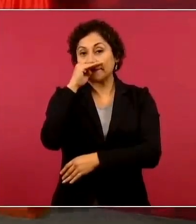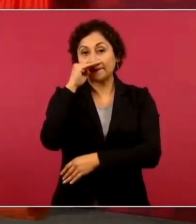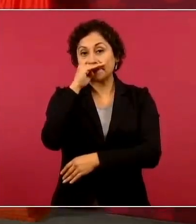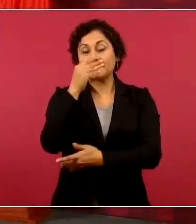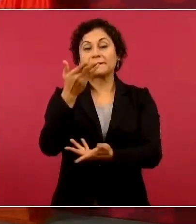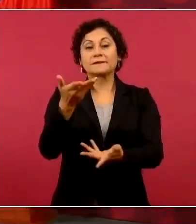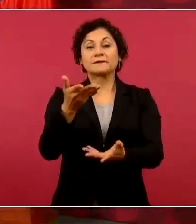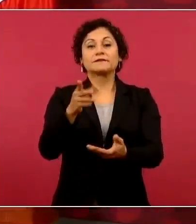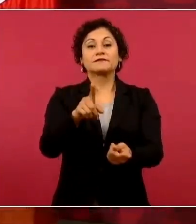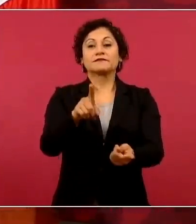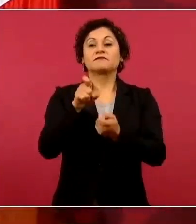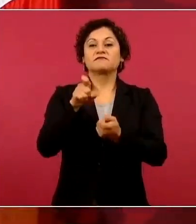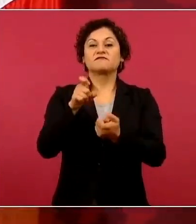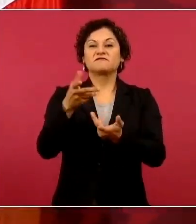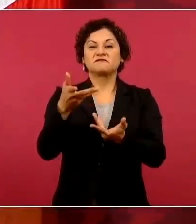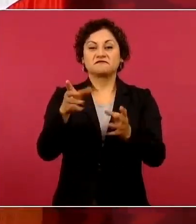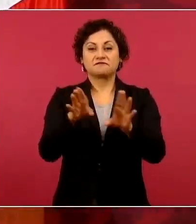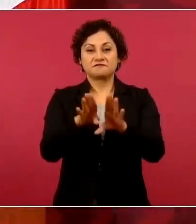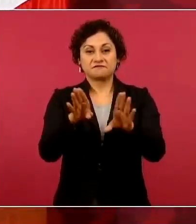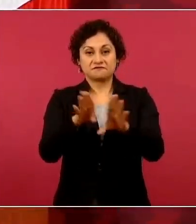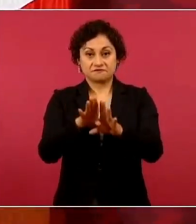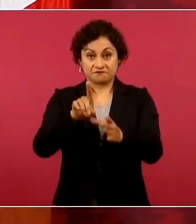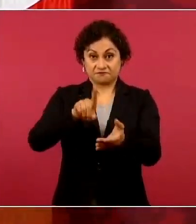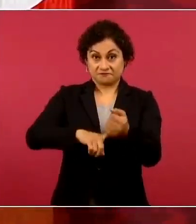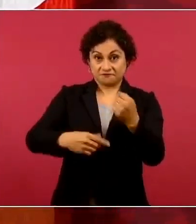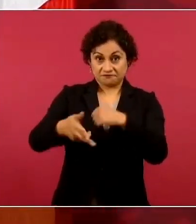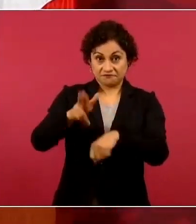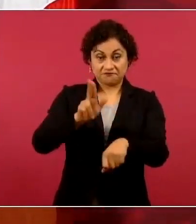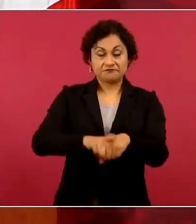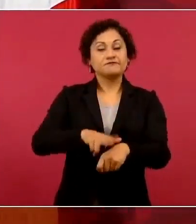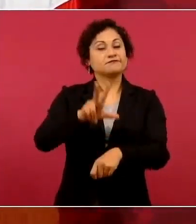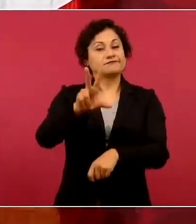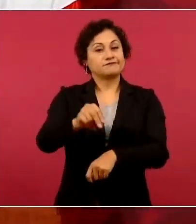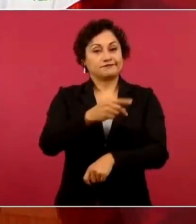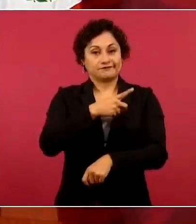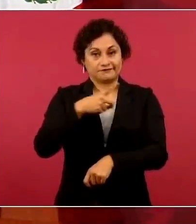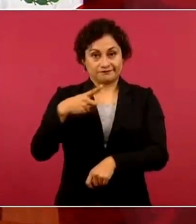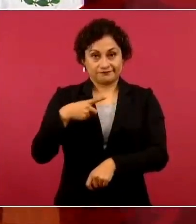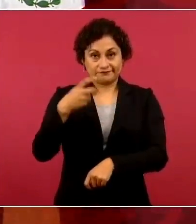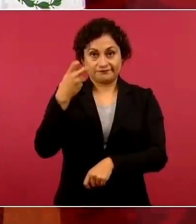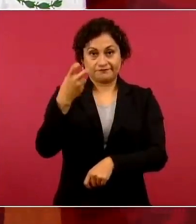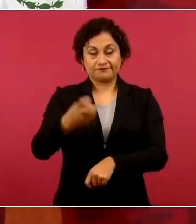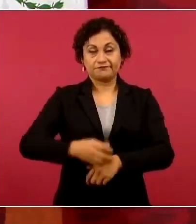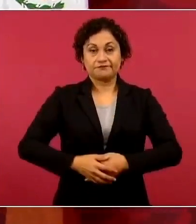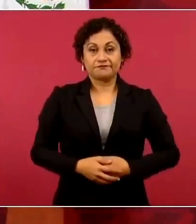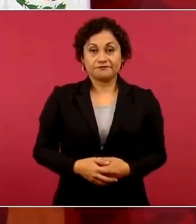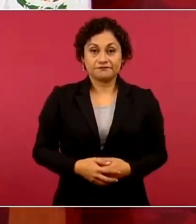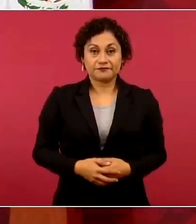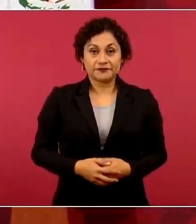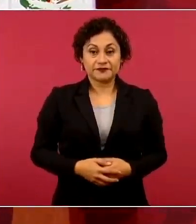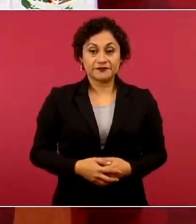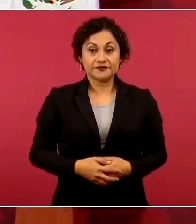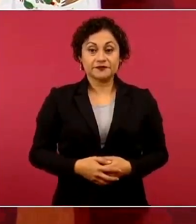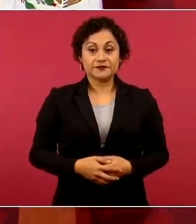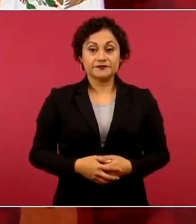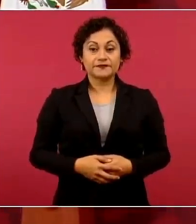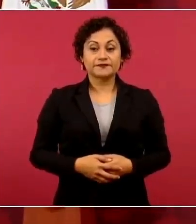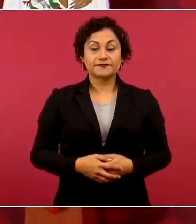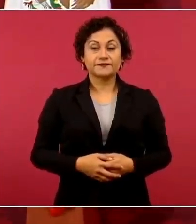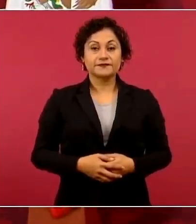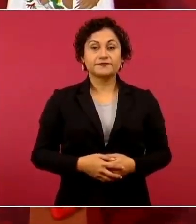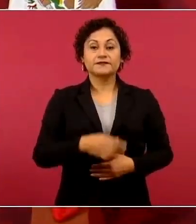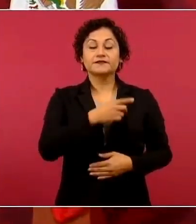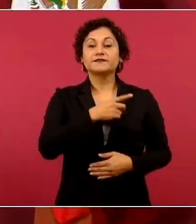registradoras en los hospitales, que sea atención médica